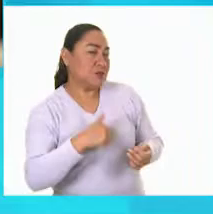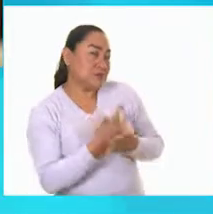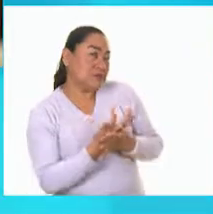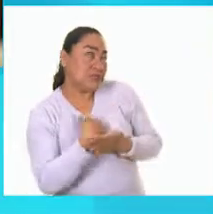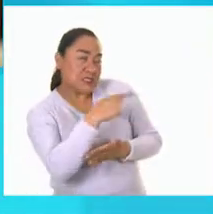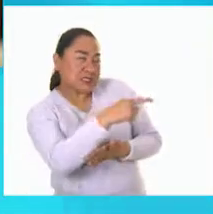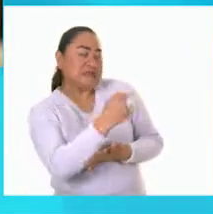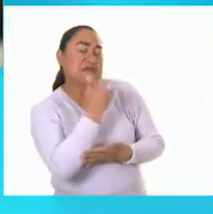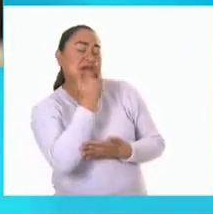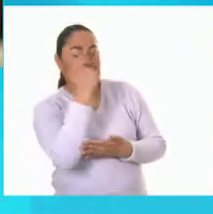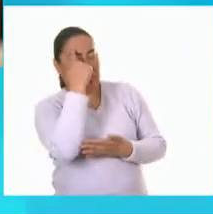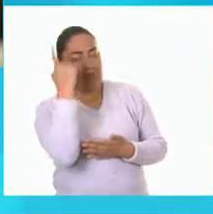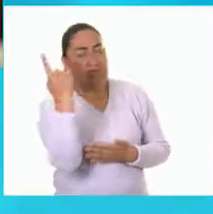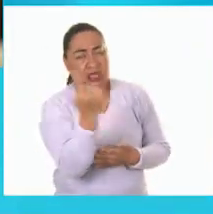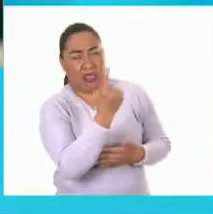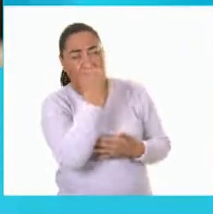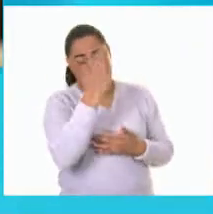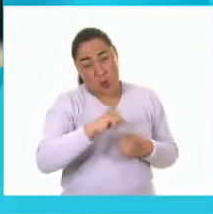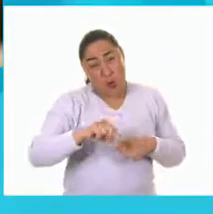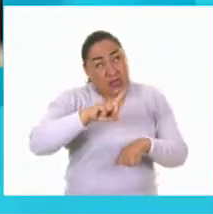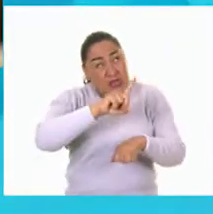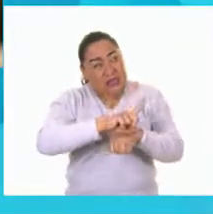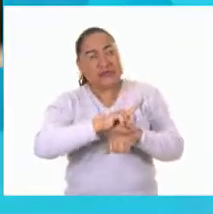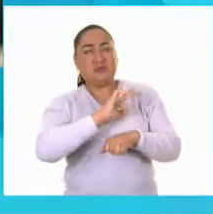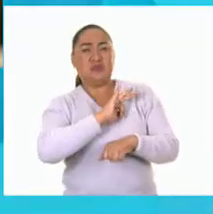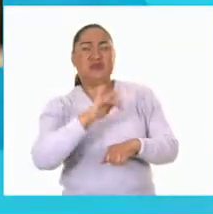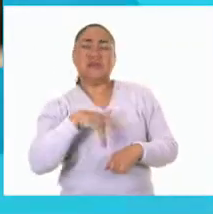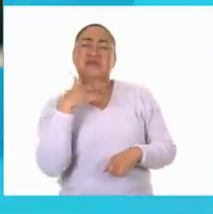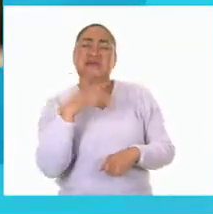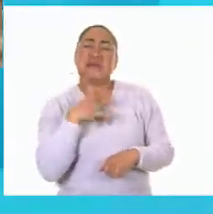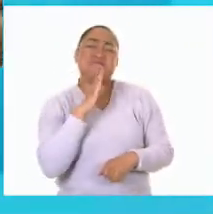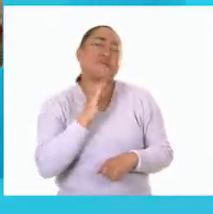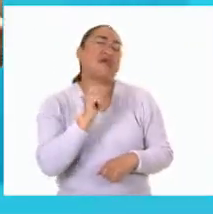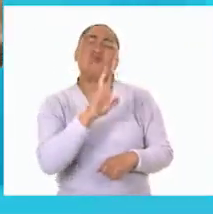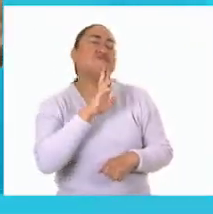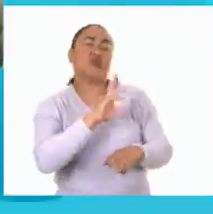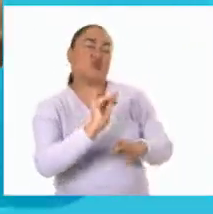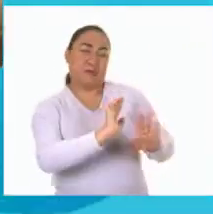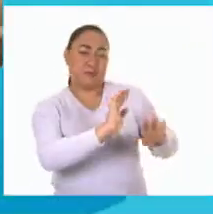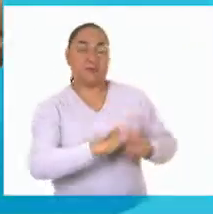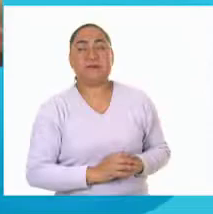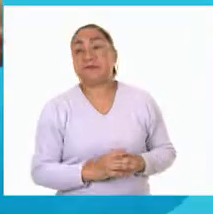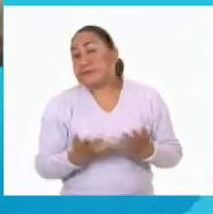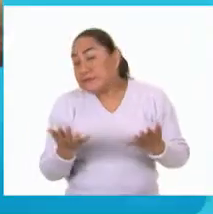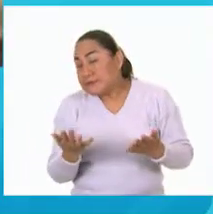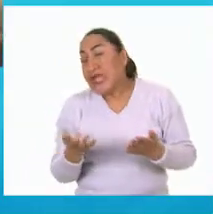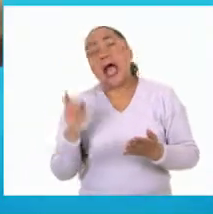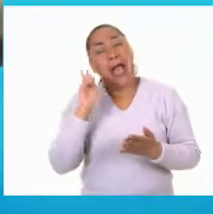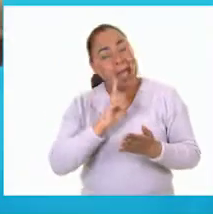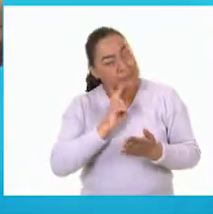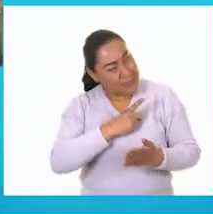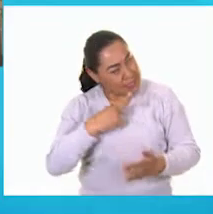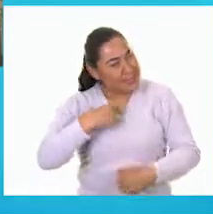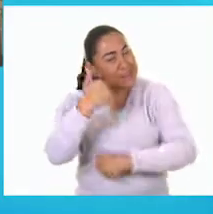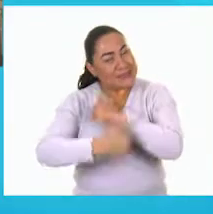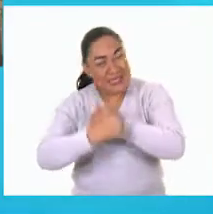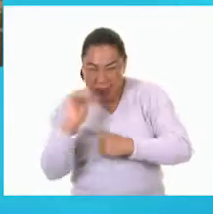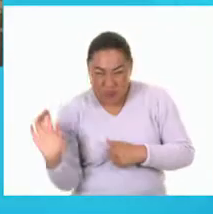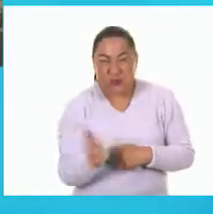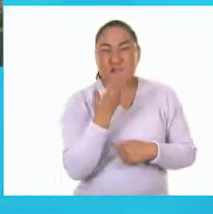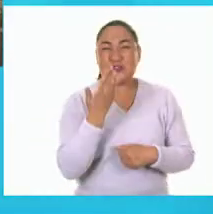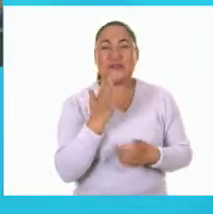juegos me marean mucho y este día puede terminar muy mal antes de empezar. Solo hay una forma de averiguarlo. ¡Vamos, Steph!